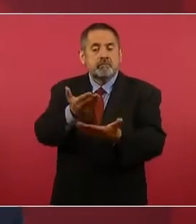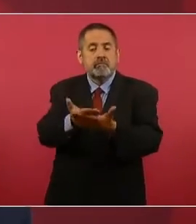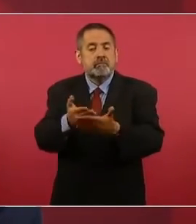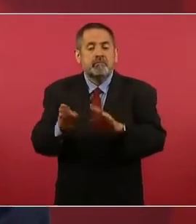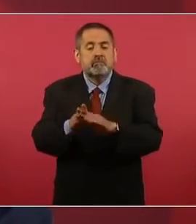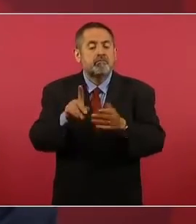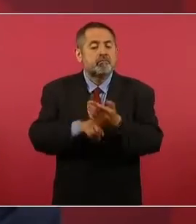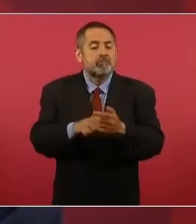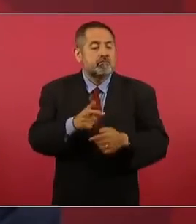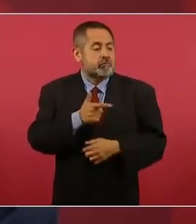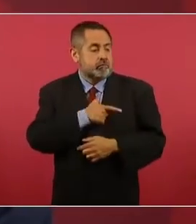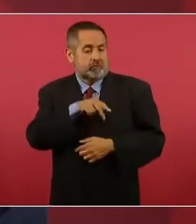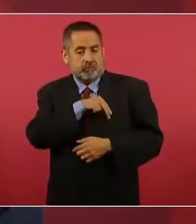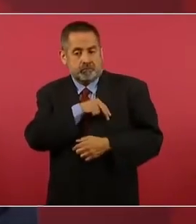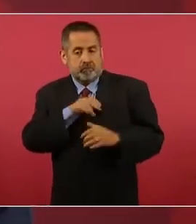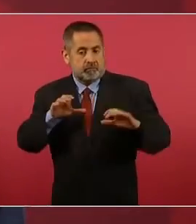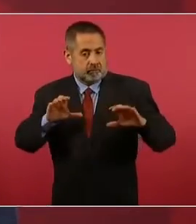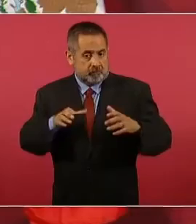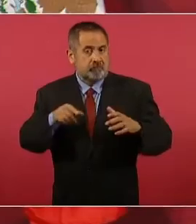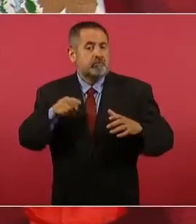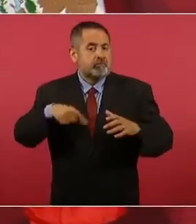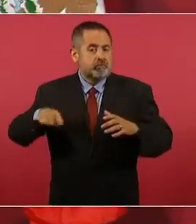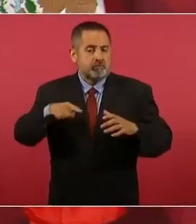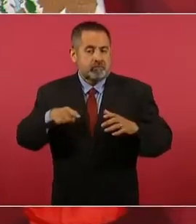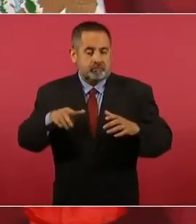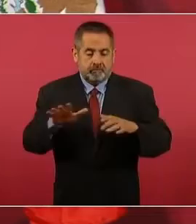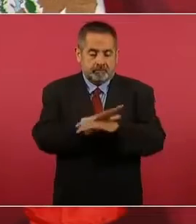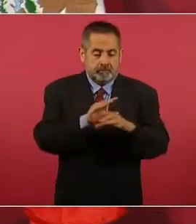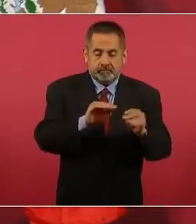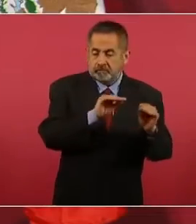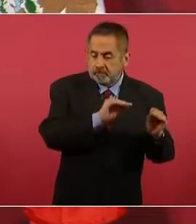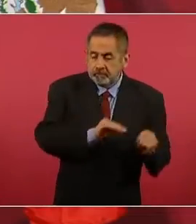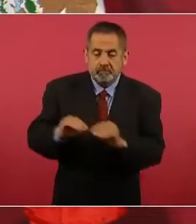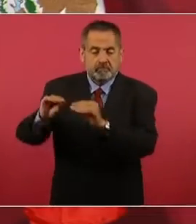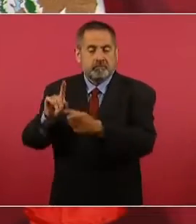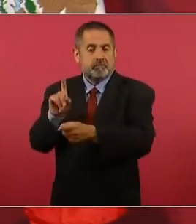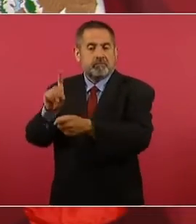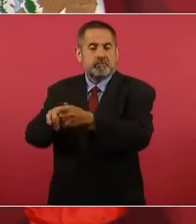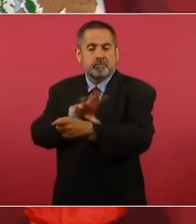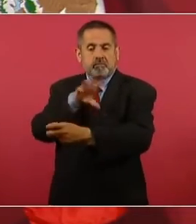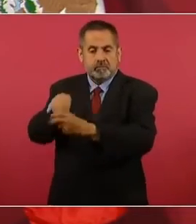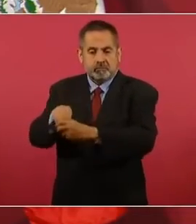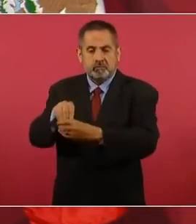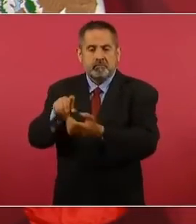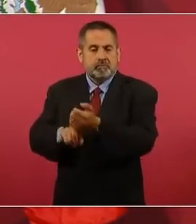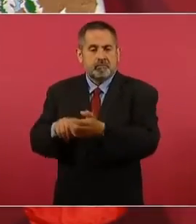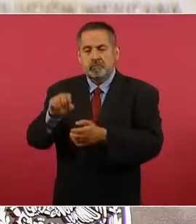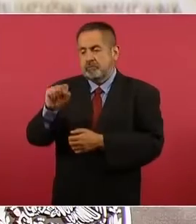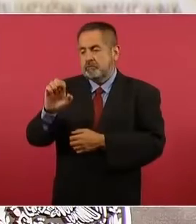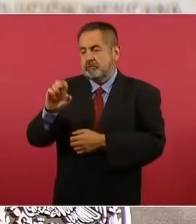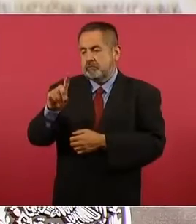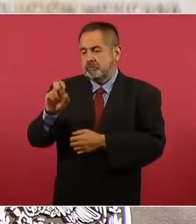que la Guardia Nacional pase a formar parte de la Secretaría de Defensa, sea una rama como